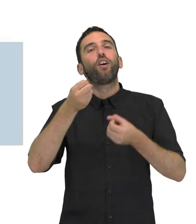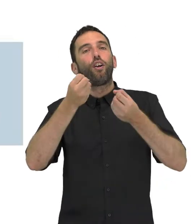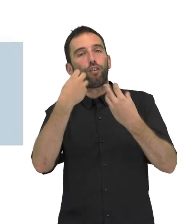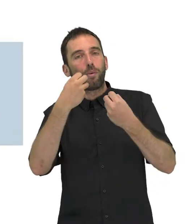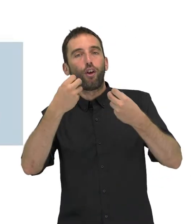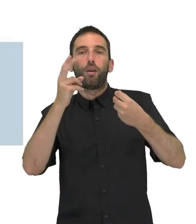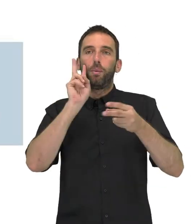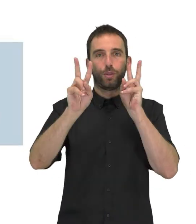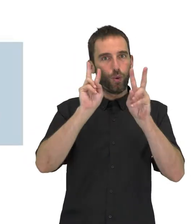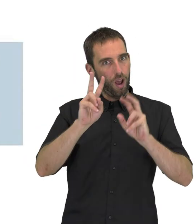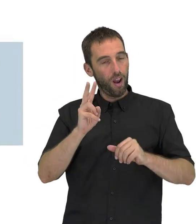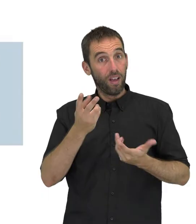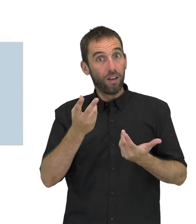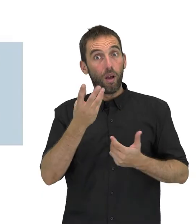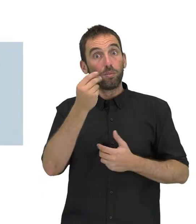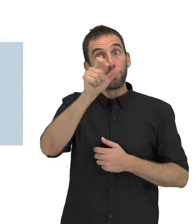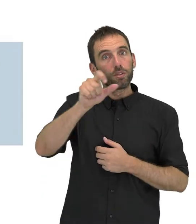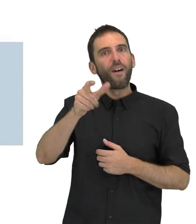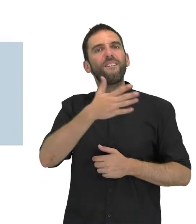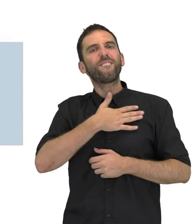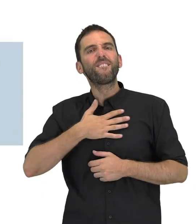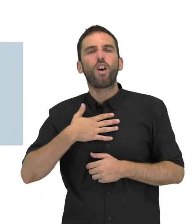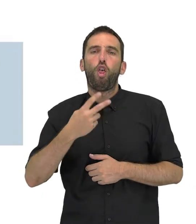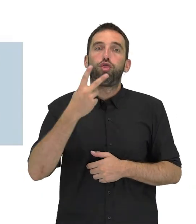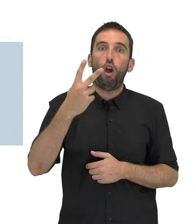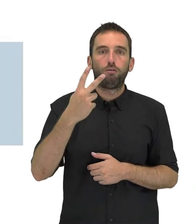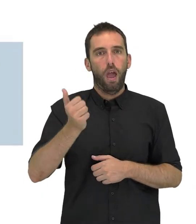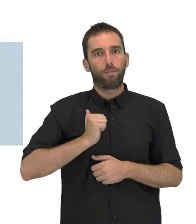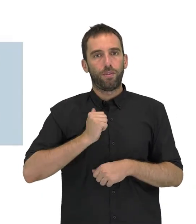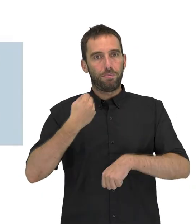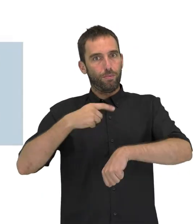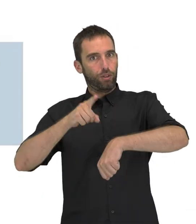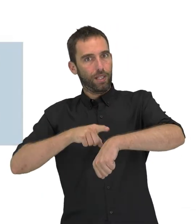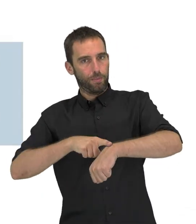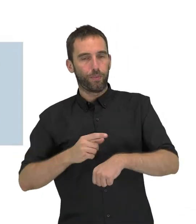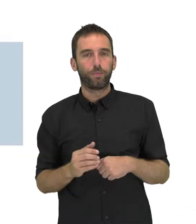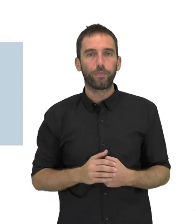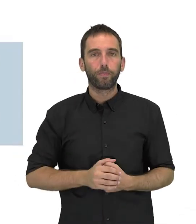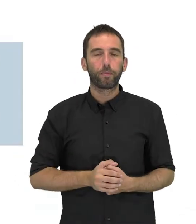De hecho, muchas personas prefieren contar con ambos tipos de información al mismo tiempo.